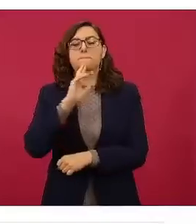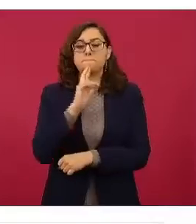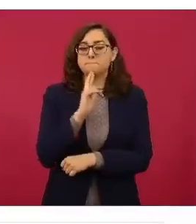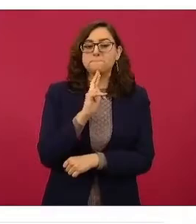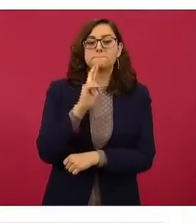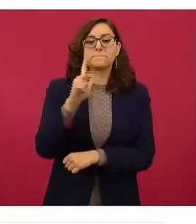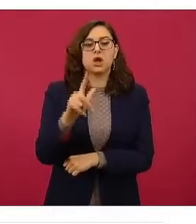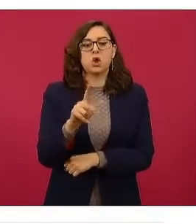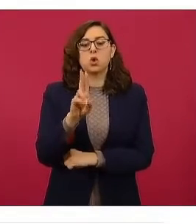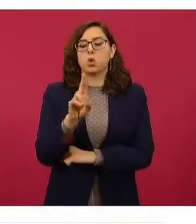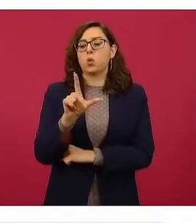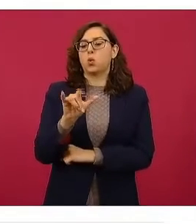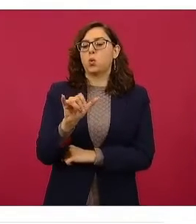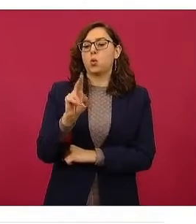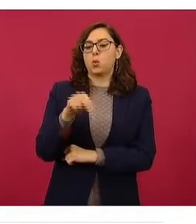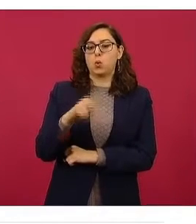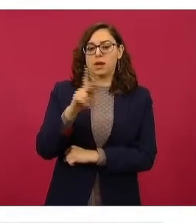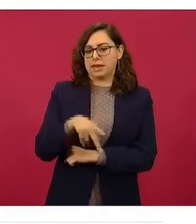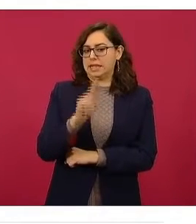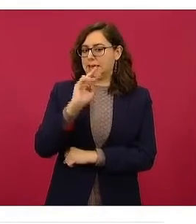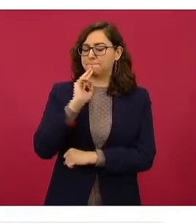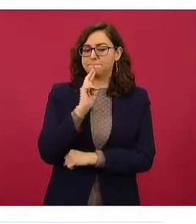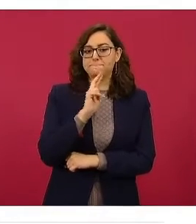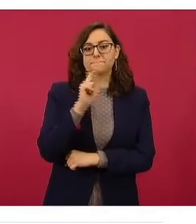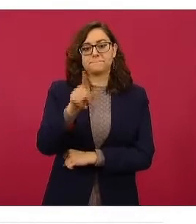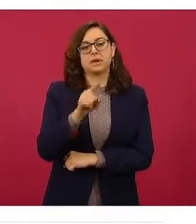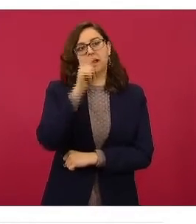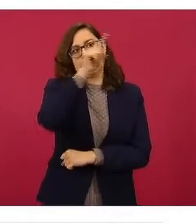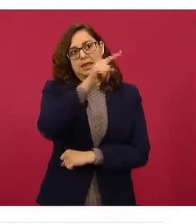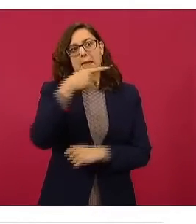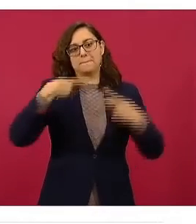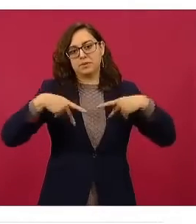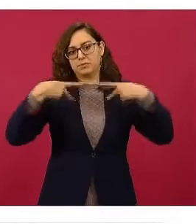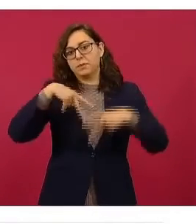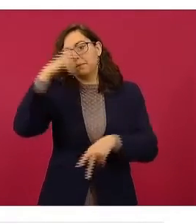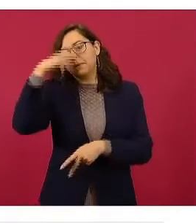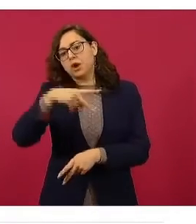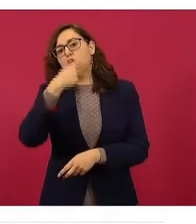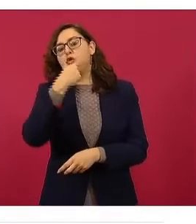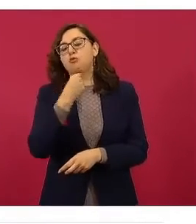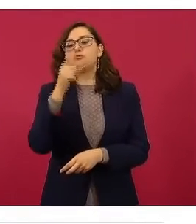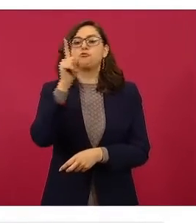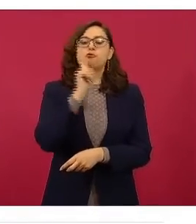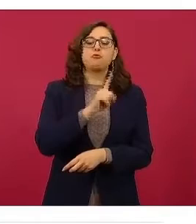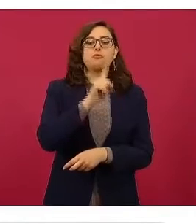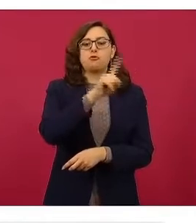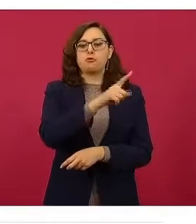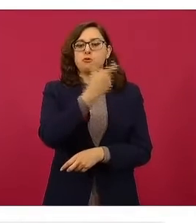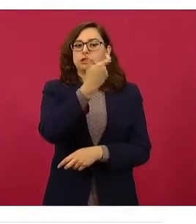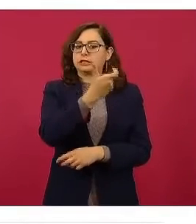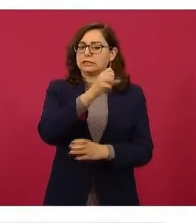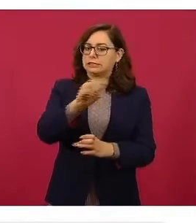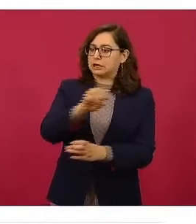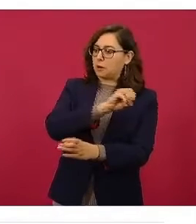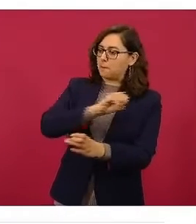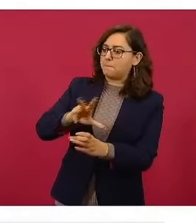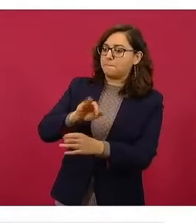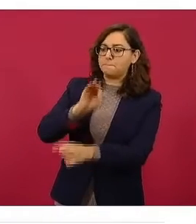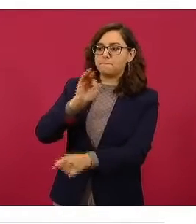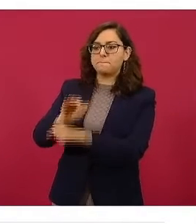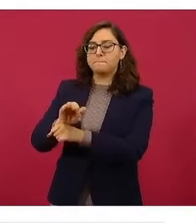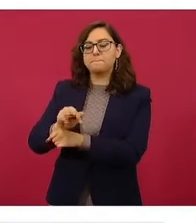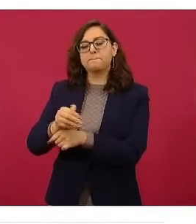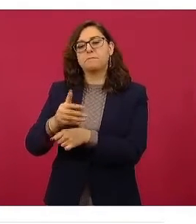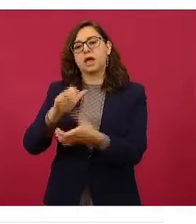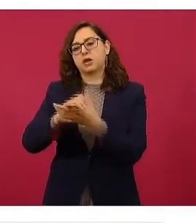350 dólares que la heroína o el héroe desde Estados Unidos envía a su esposa o mamá, fueron